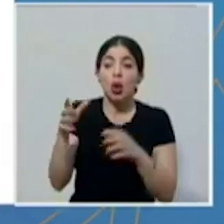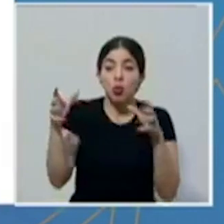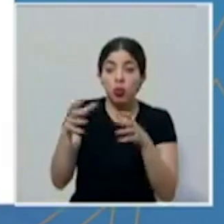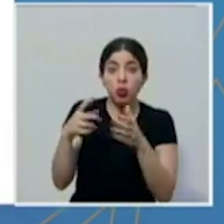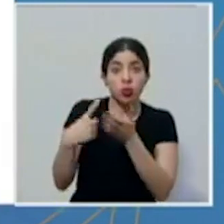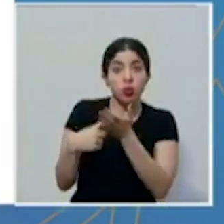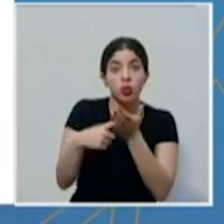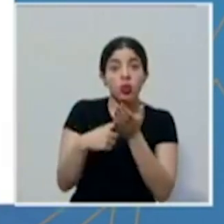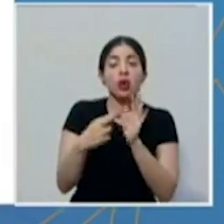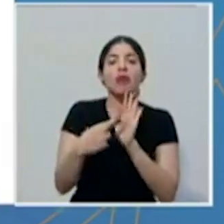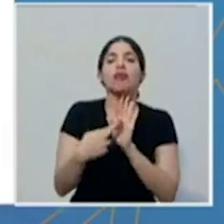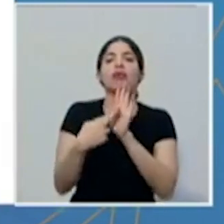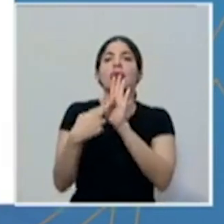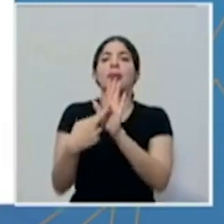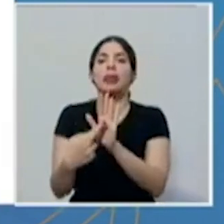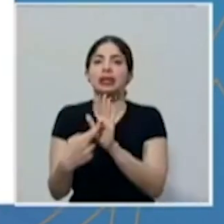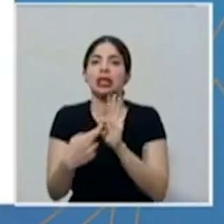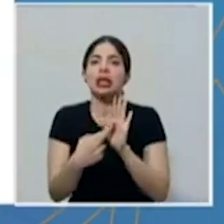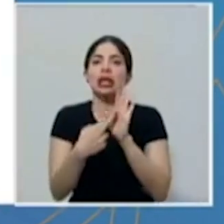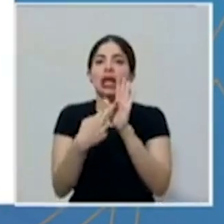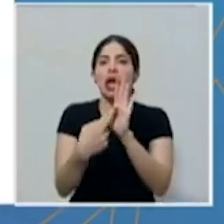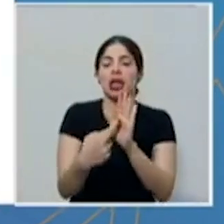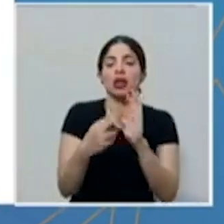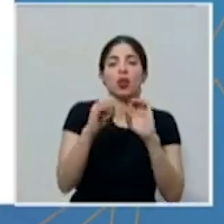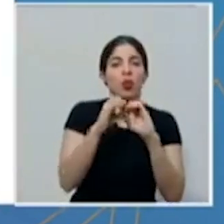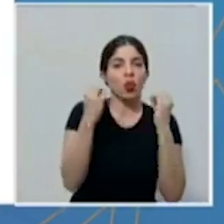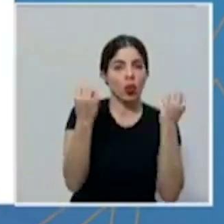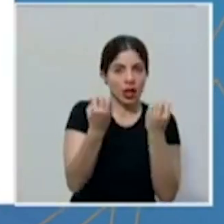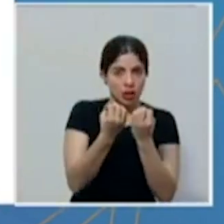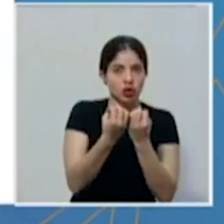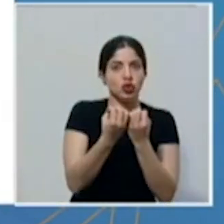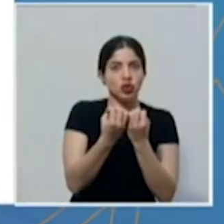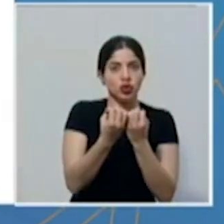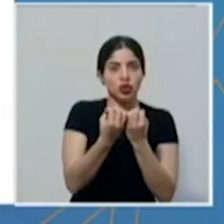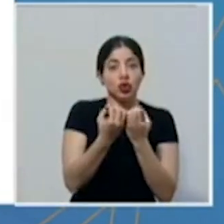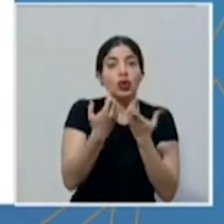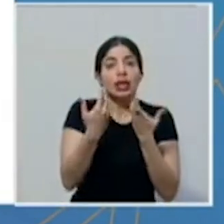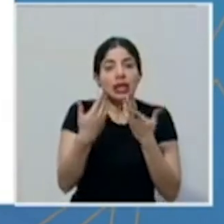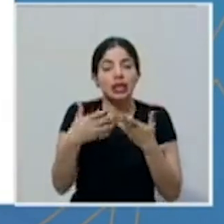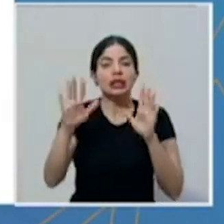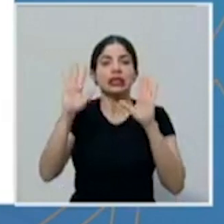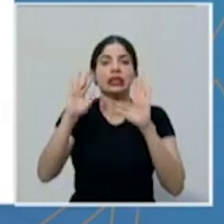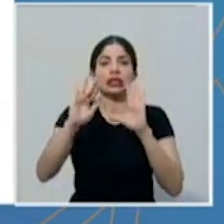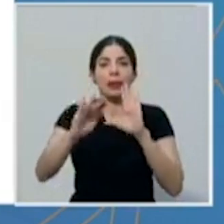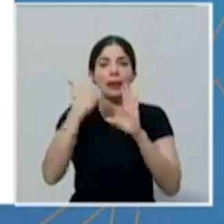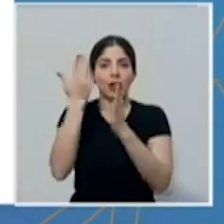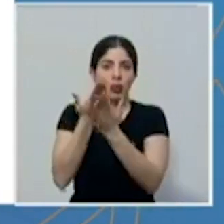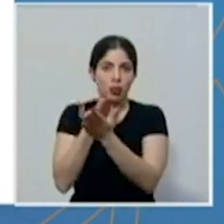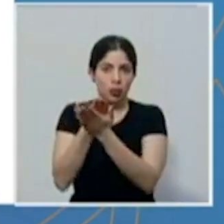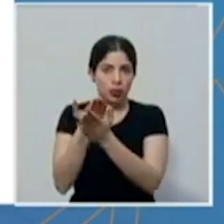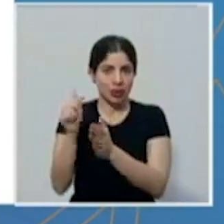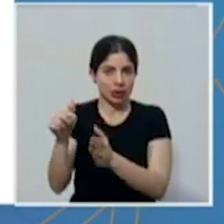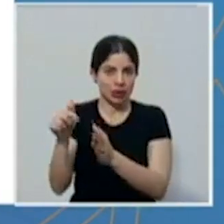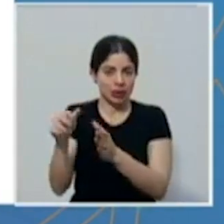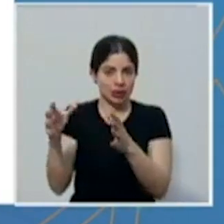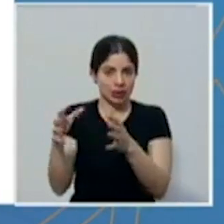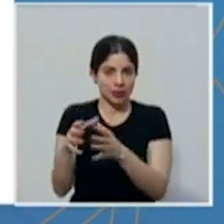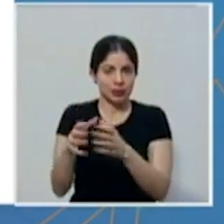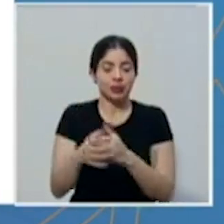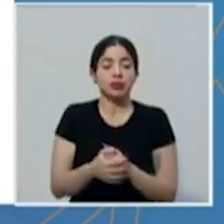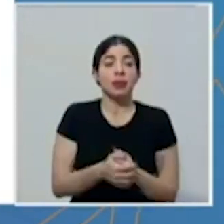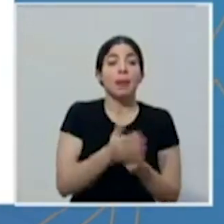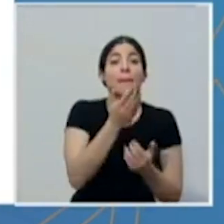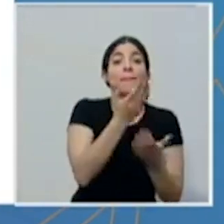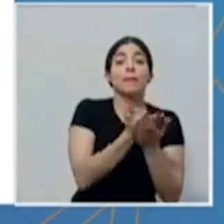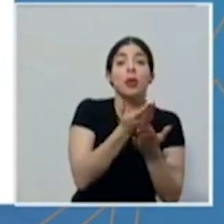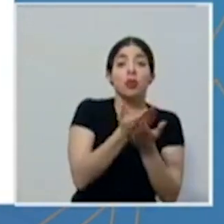las personas representantes de las organizaciones que hayan remitido propuestas. Las